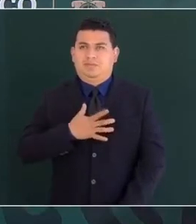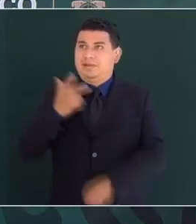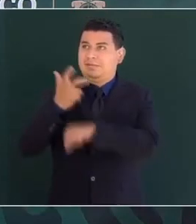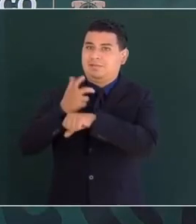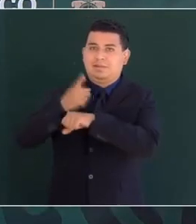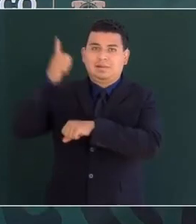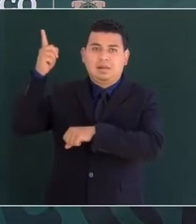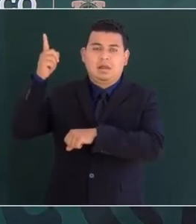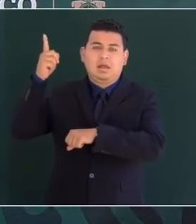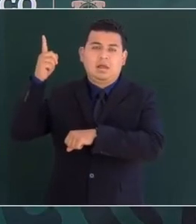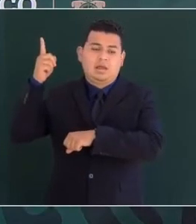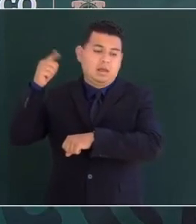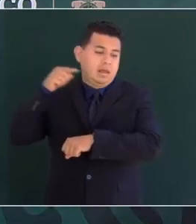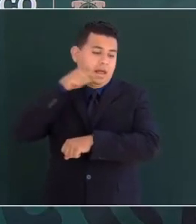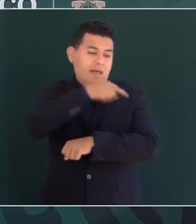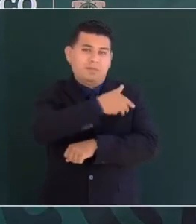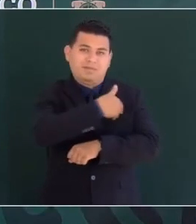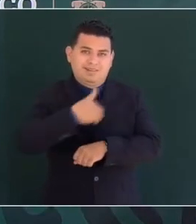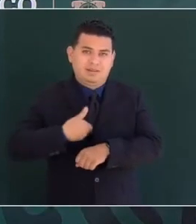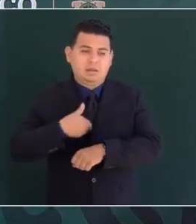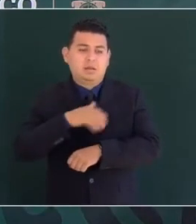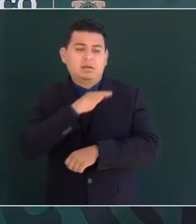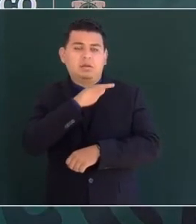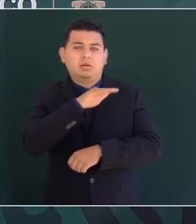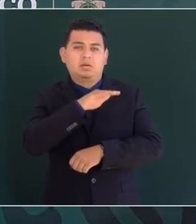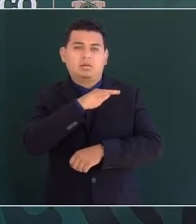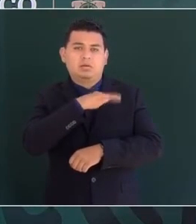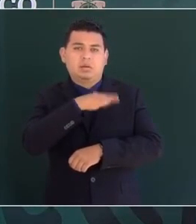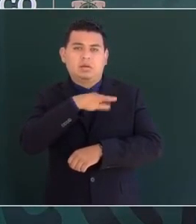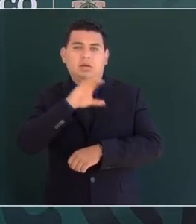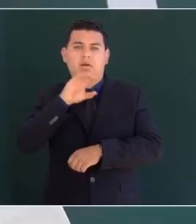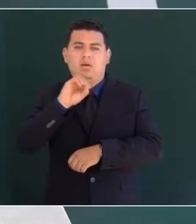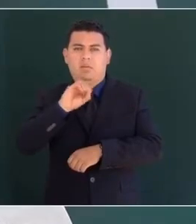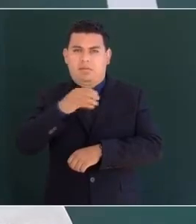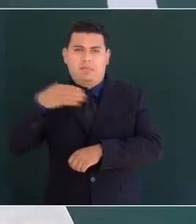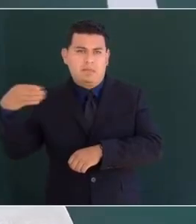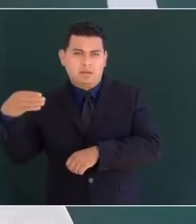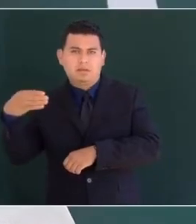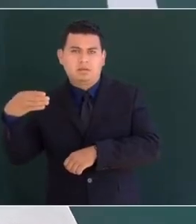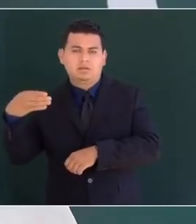Unidos eligieron al presidente afroamericano Barack Obama